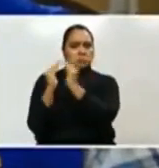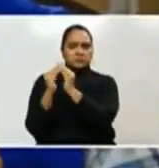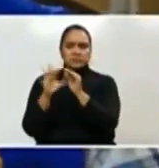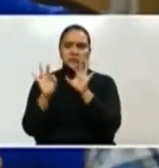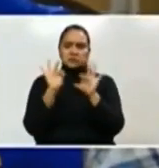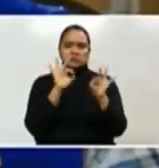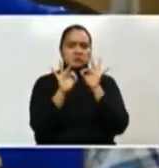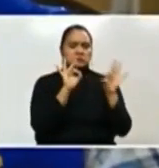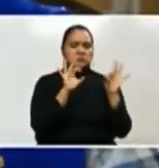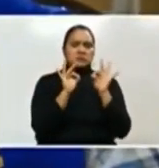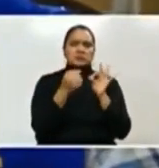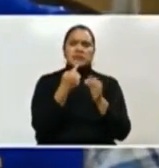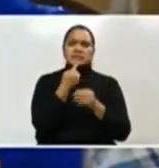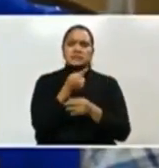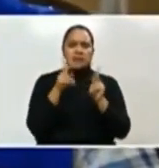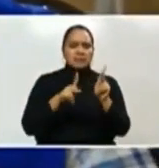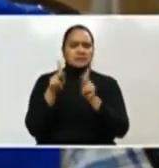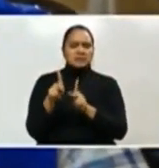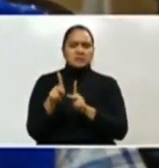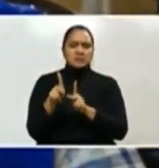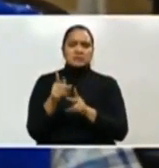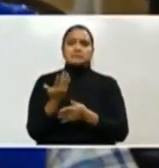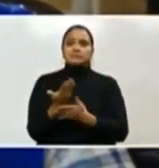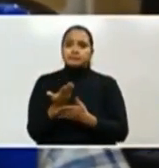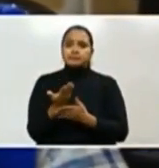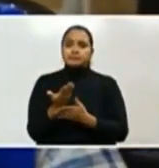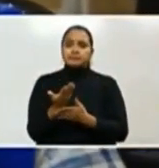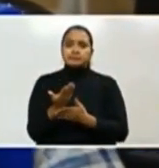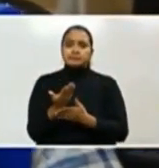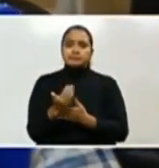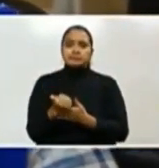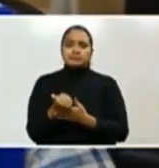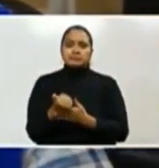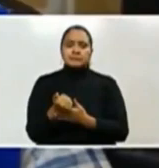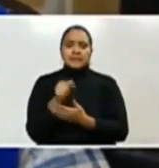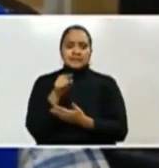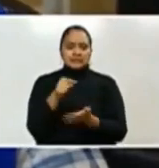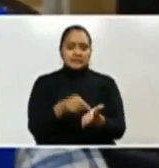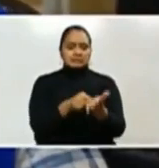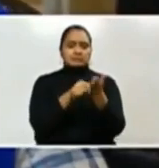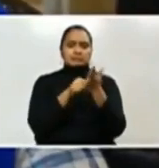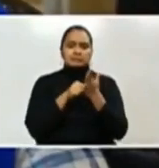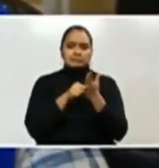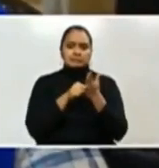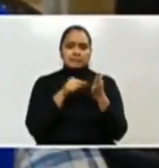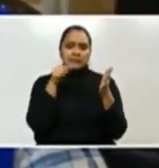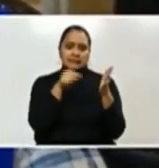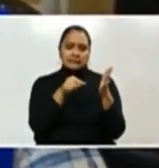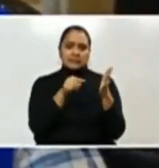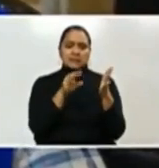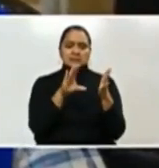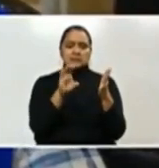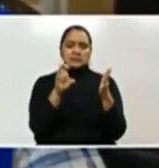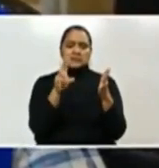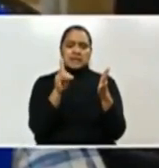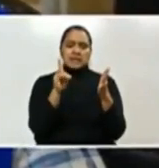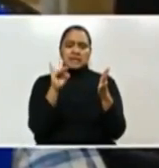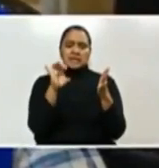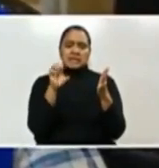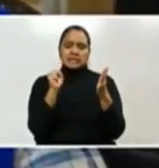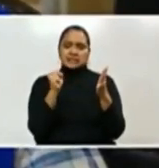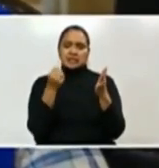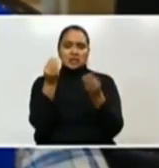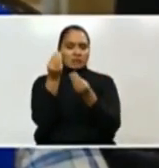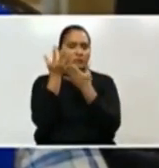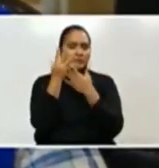o el número mínimo de personas a atender con la transferencia que se ha hecho viene derivado del CENIS, del Centro Nacional de Información